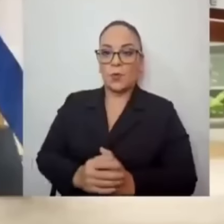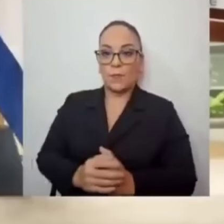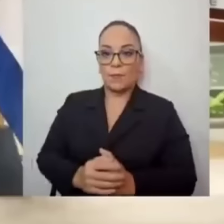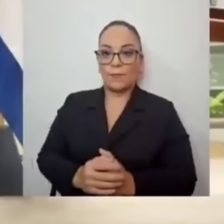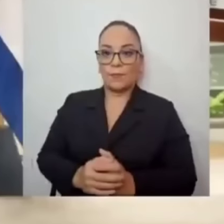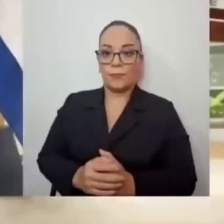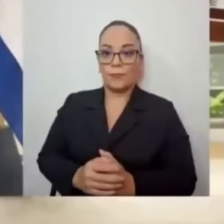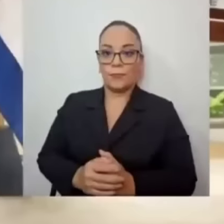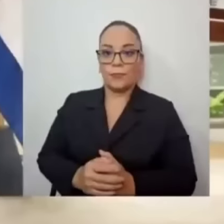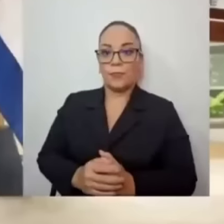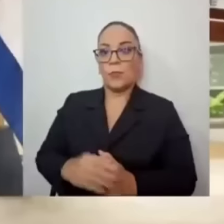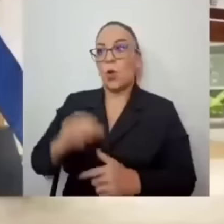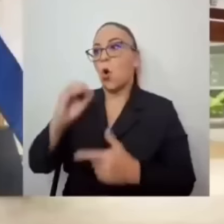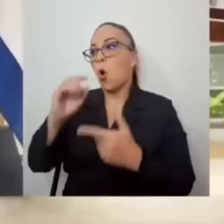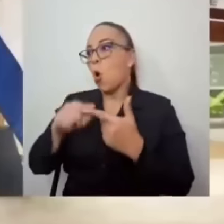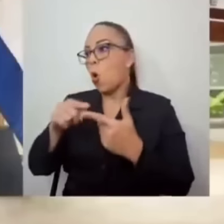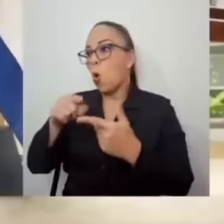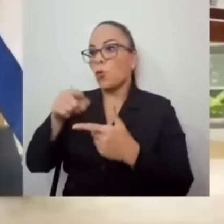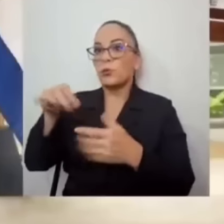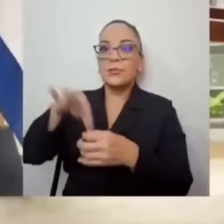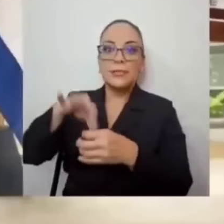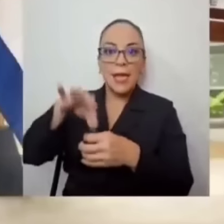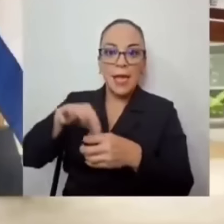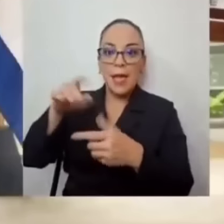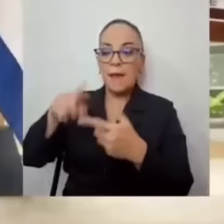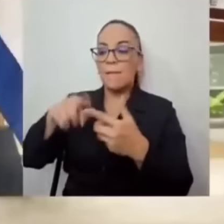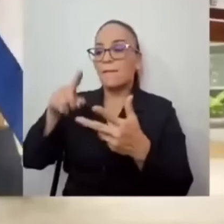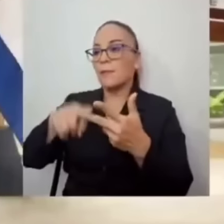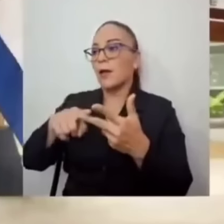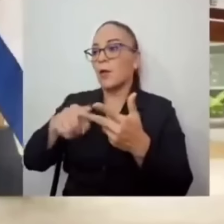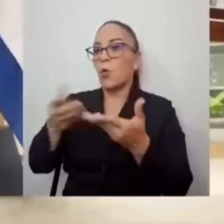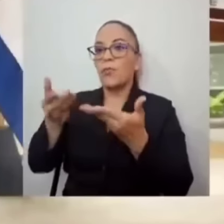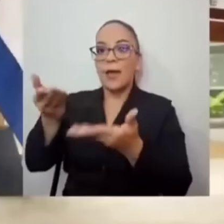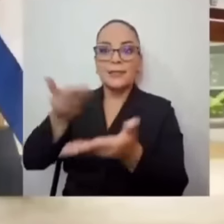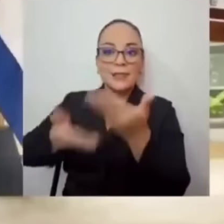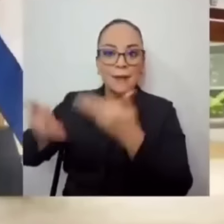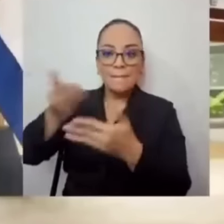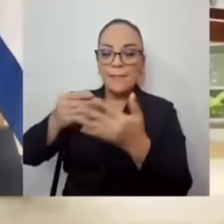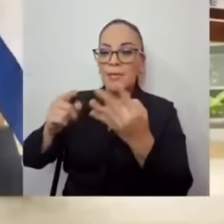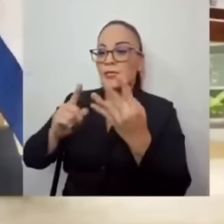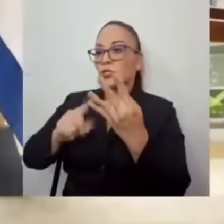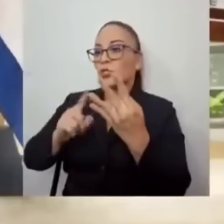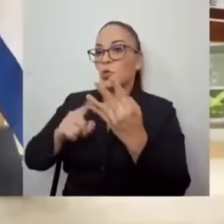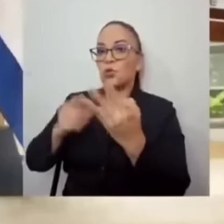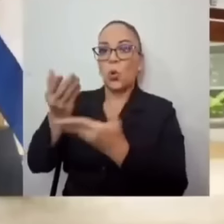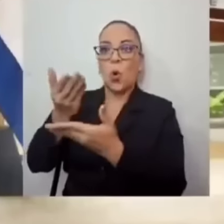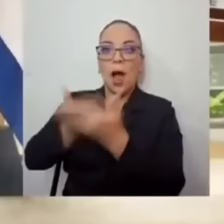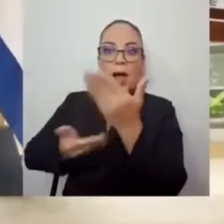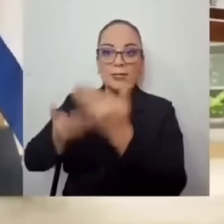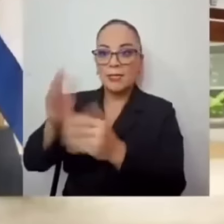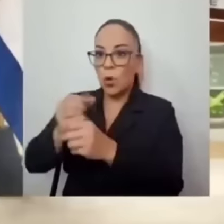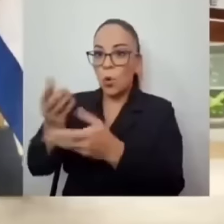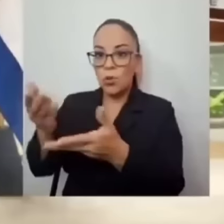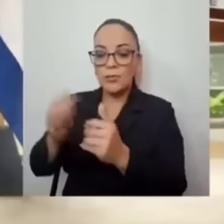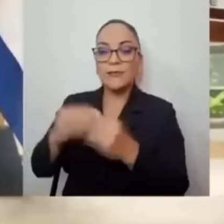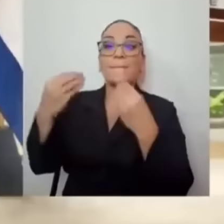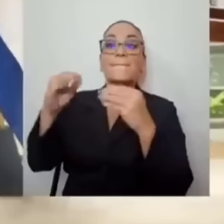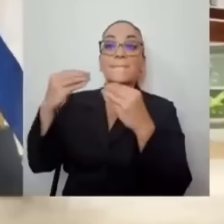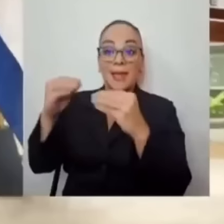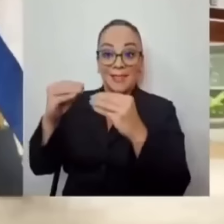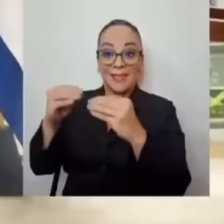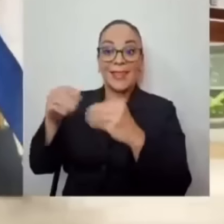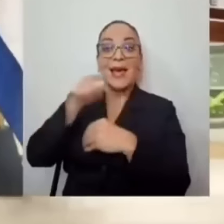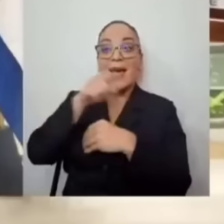servicios, o confeccionan cosas, venden sus servicios y sus artículos a turismo.